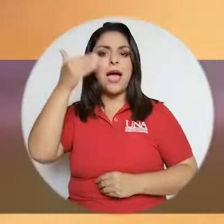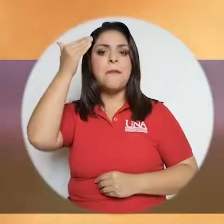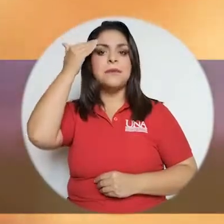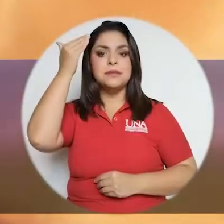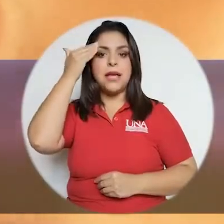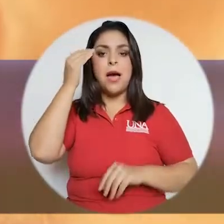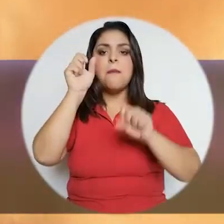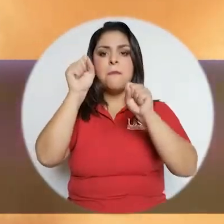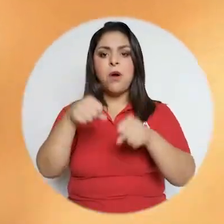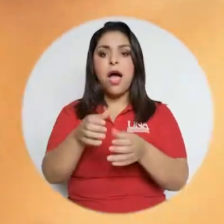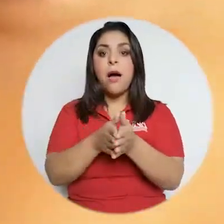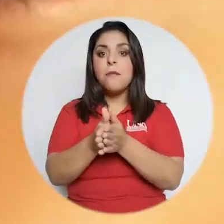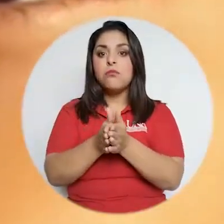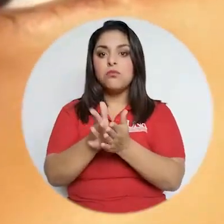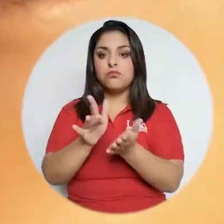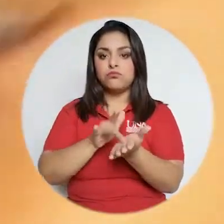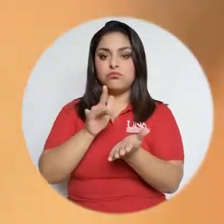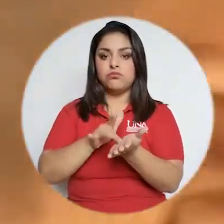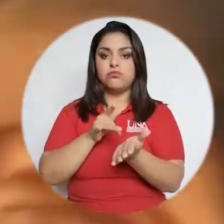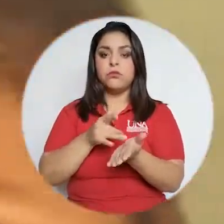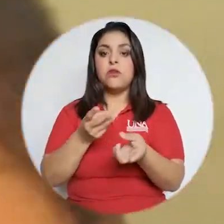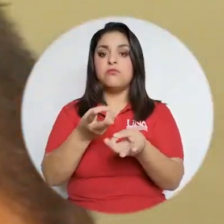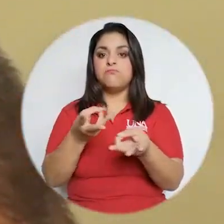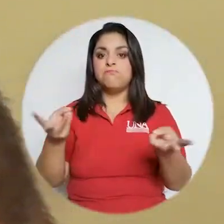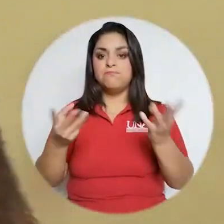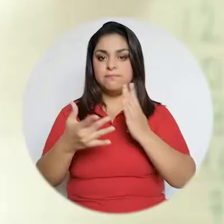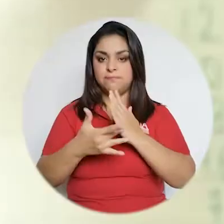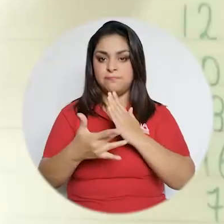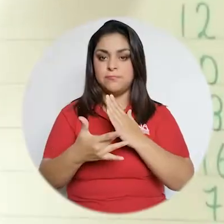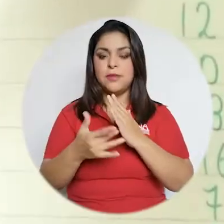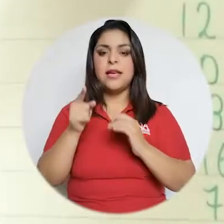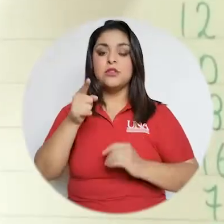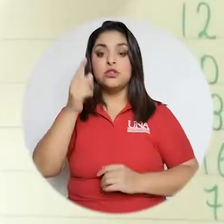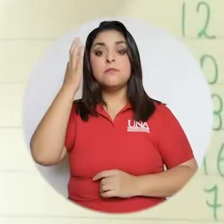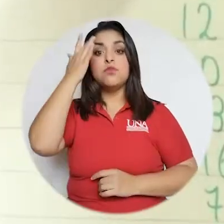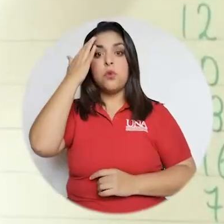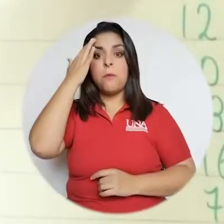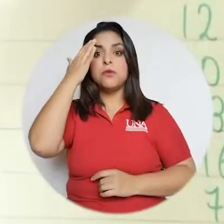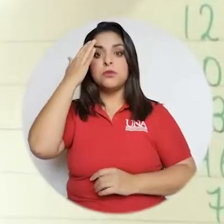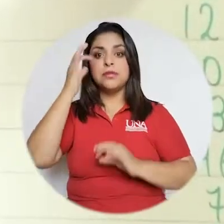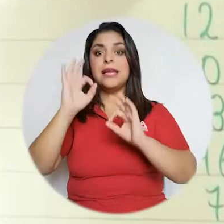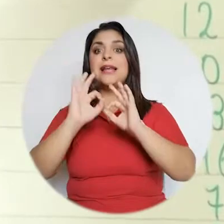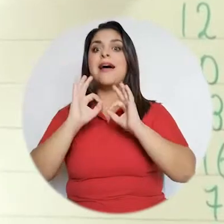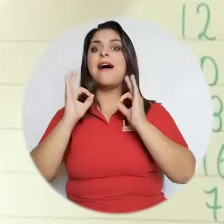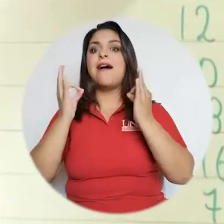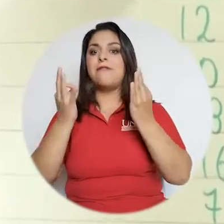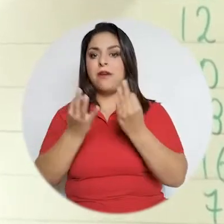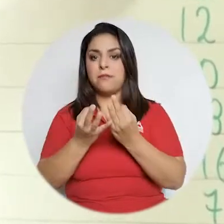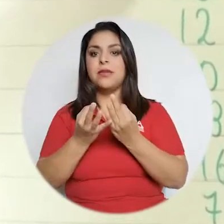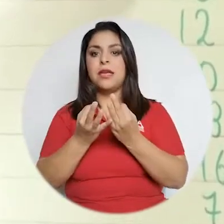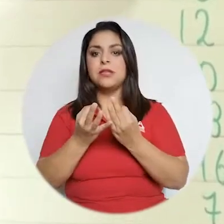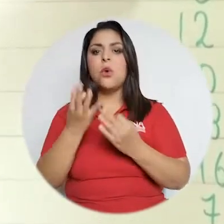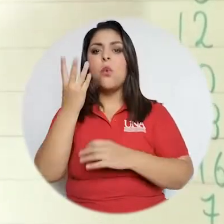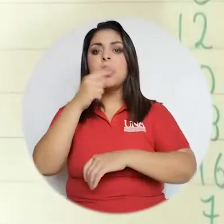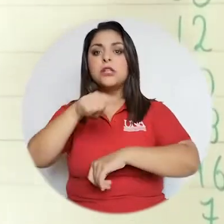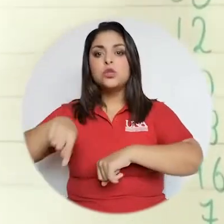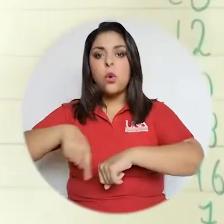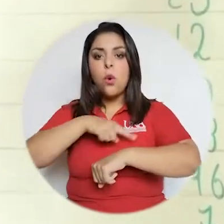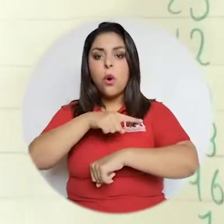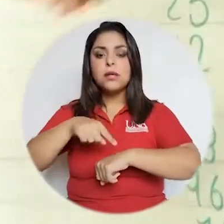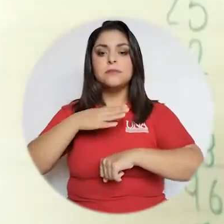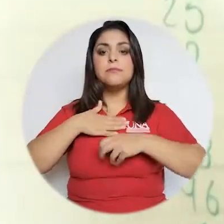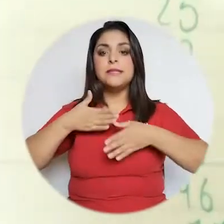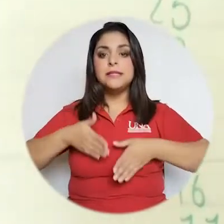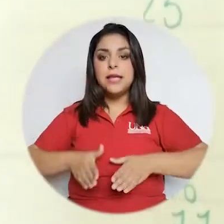para aprovechar los recursos tecnológicos. Es una preocupación de las familias totalmente legítima la cantidad de horas que sus hijos